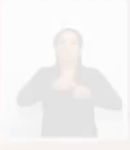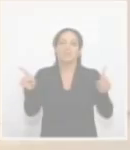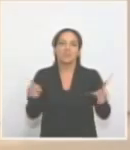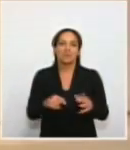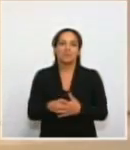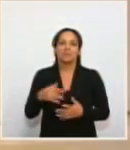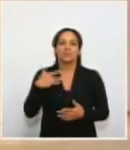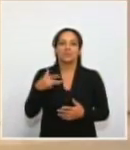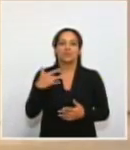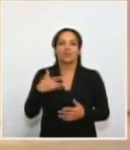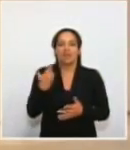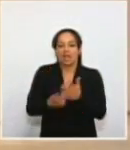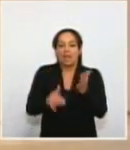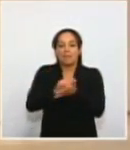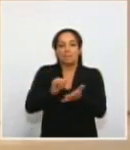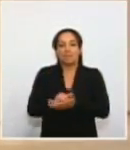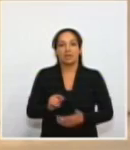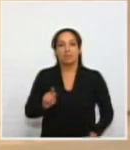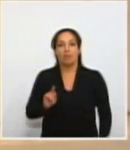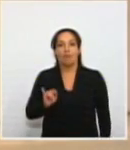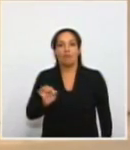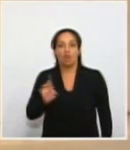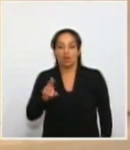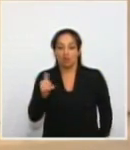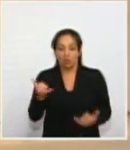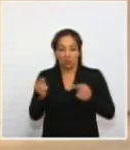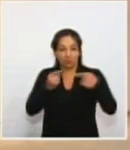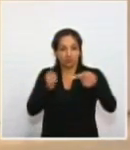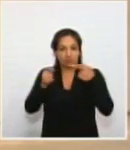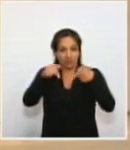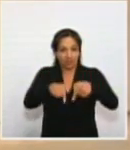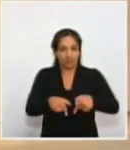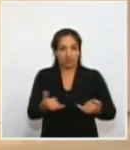Siento que este fuero, que hoy se discute aquí,